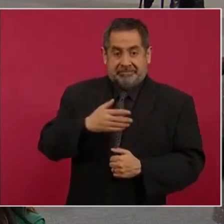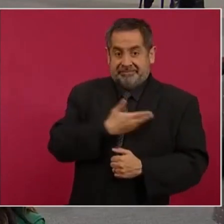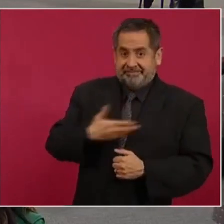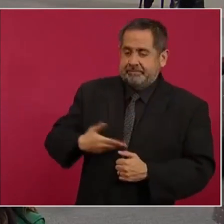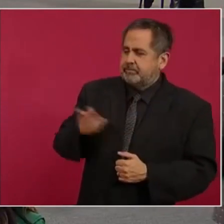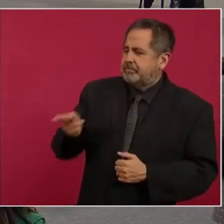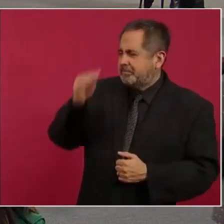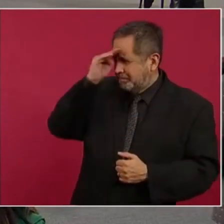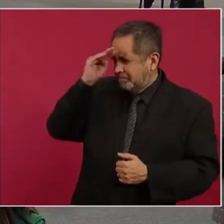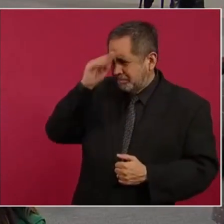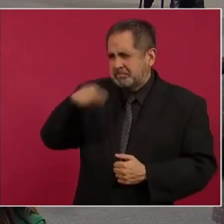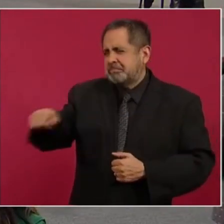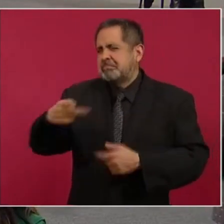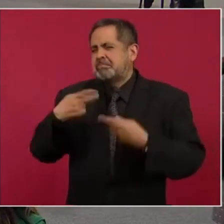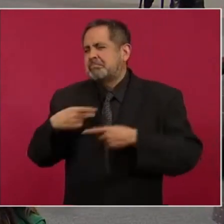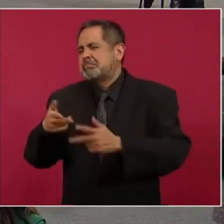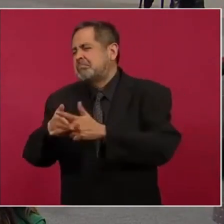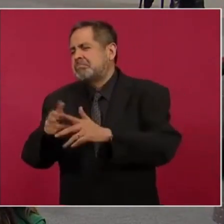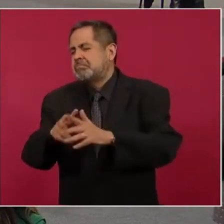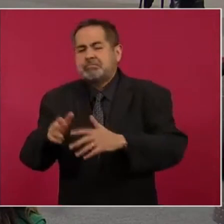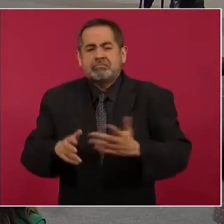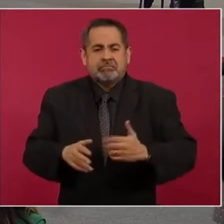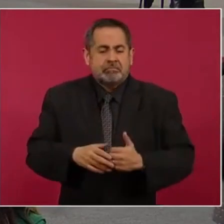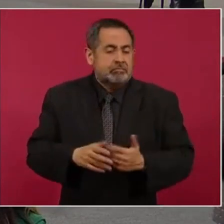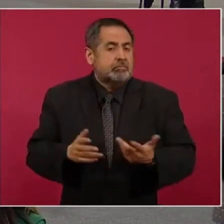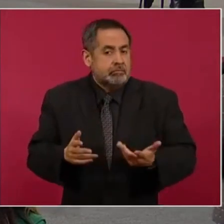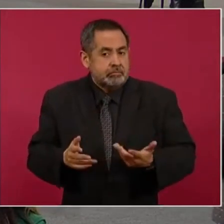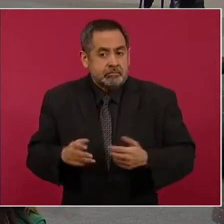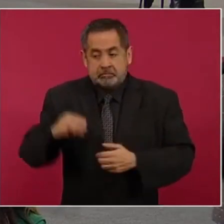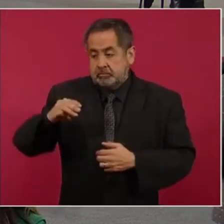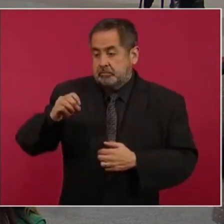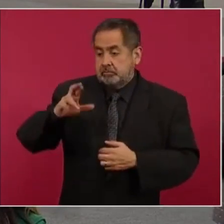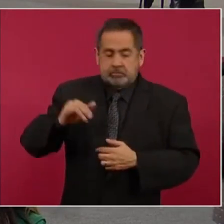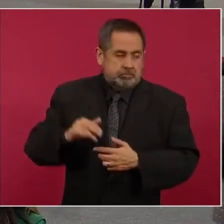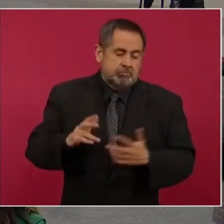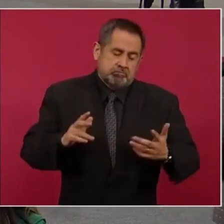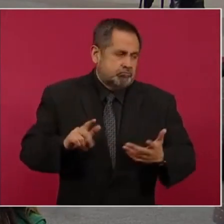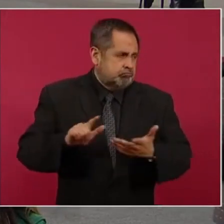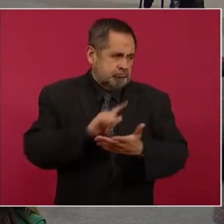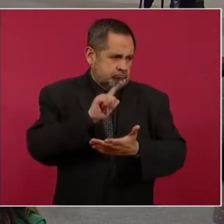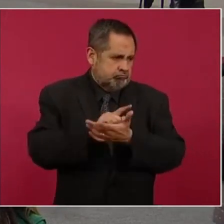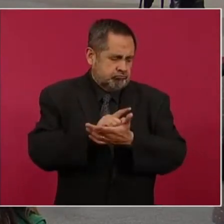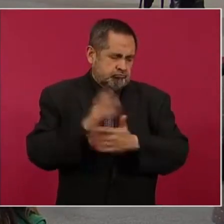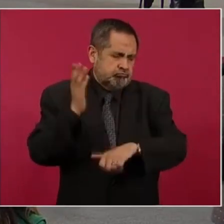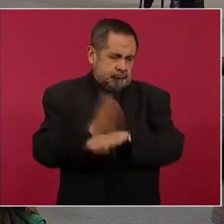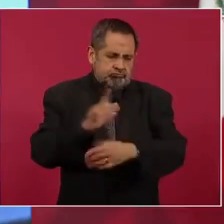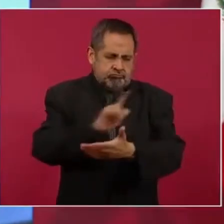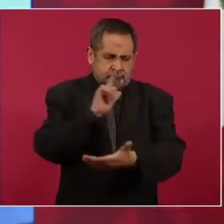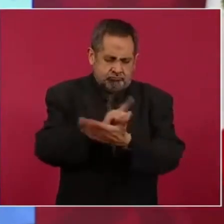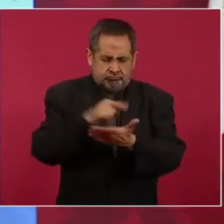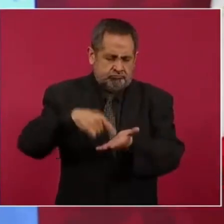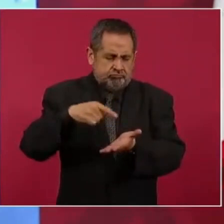con estos secuestradores y todo? Y que supuestamente Moreira le dice castigarlos de